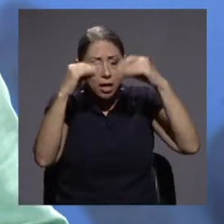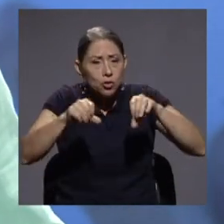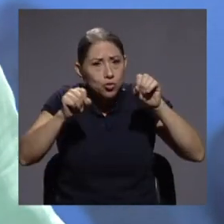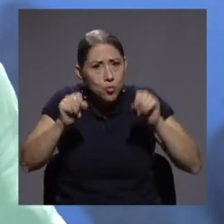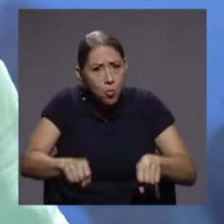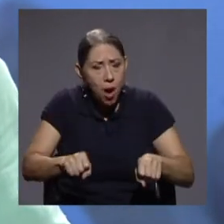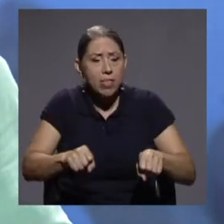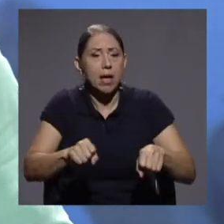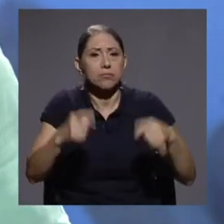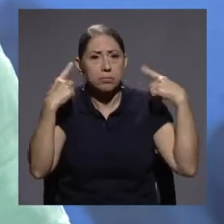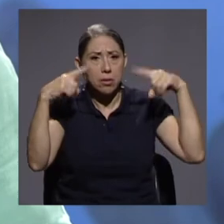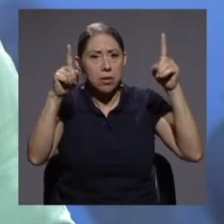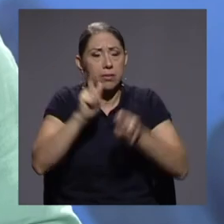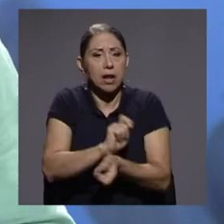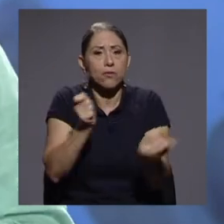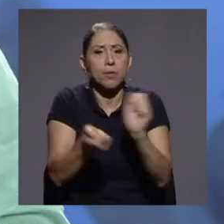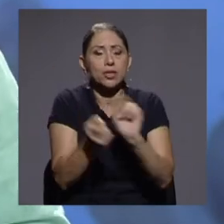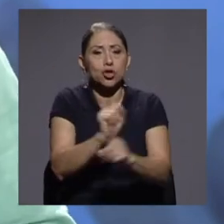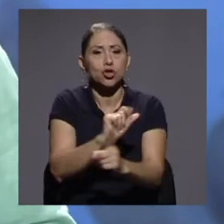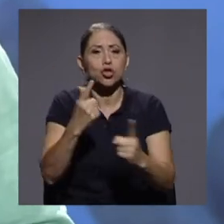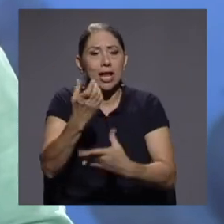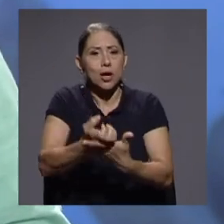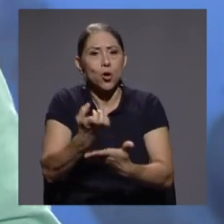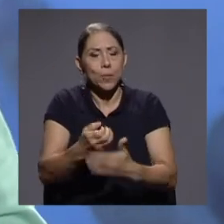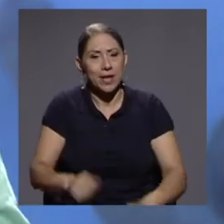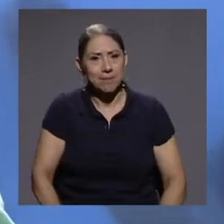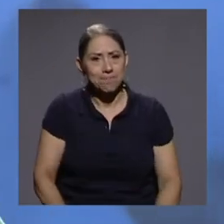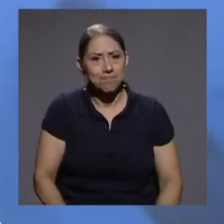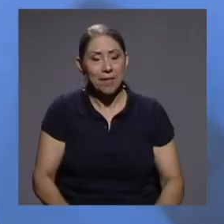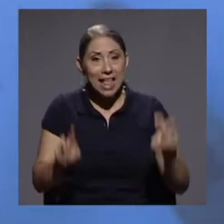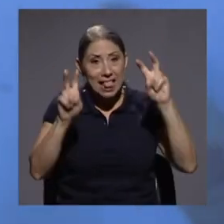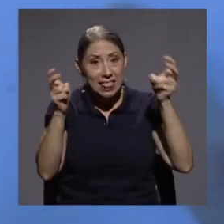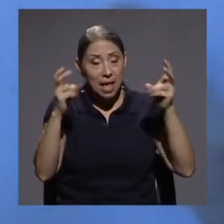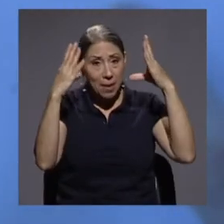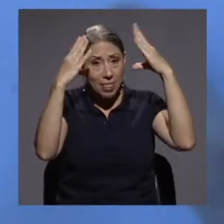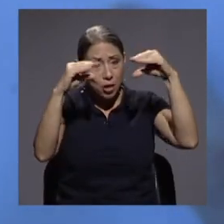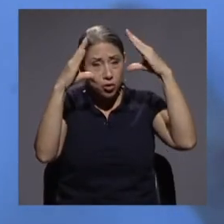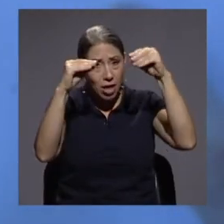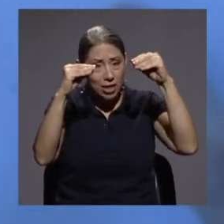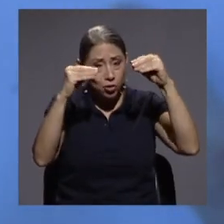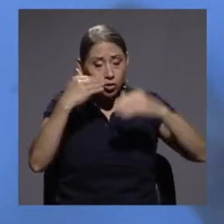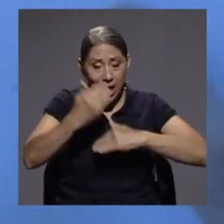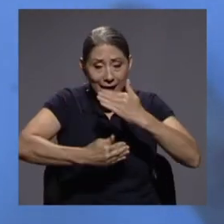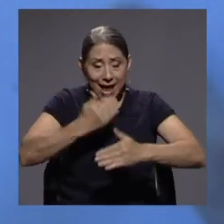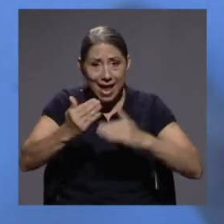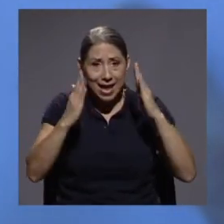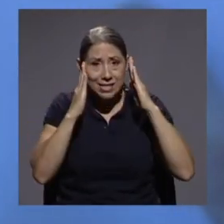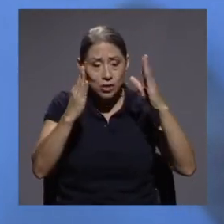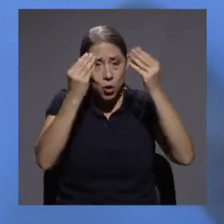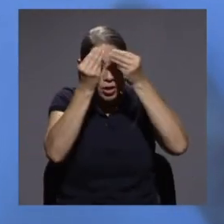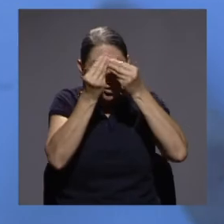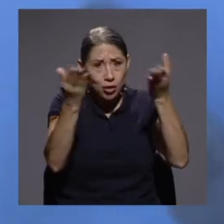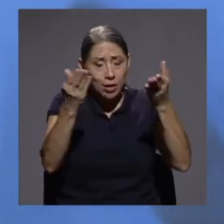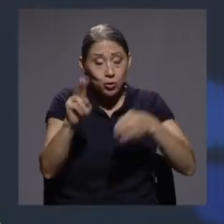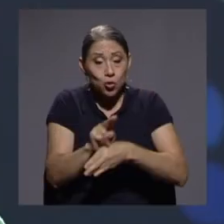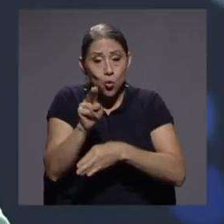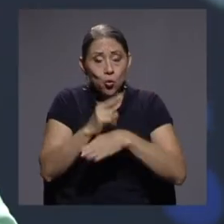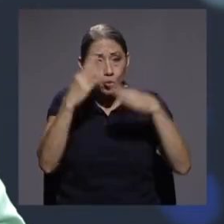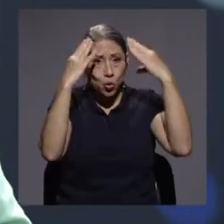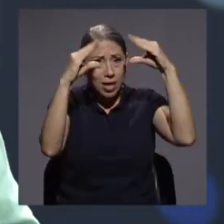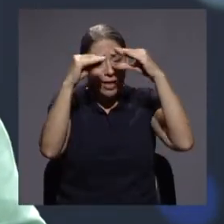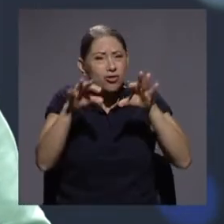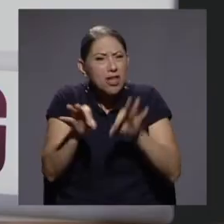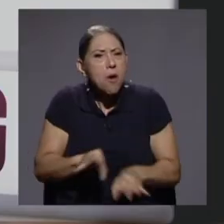social y económica. ¿Y por qué es importante el tema de los datos, de la gestión de los datos y del uso de datos en este